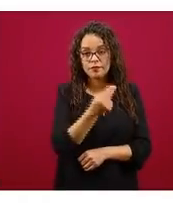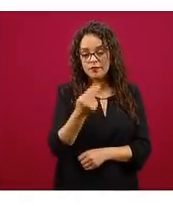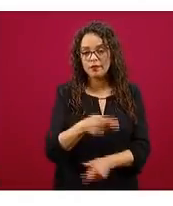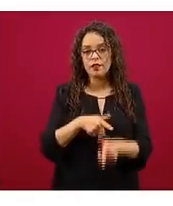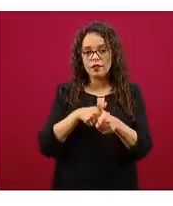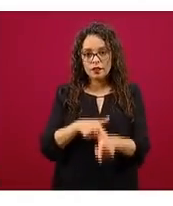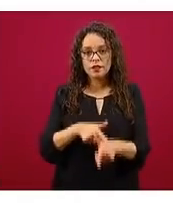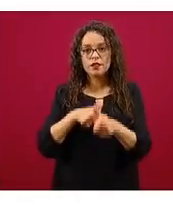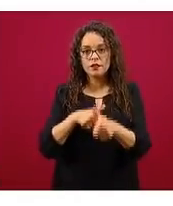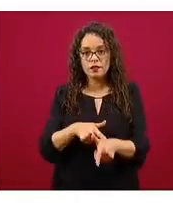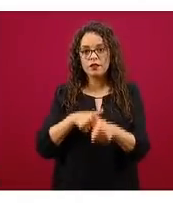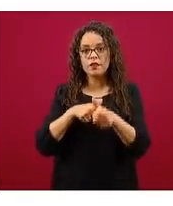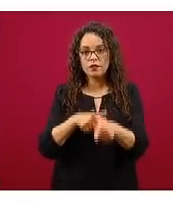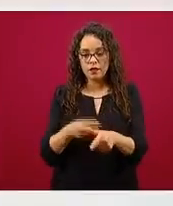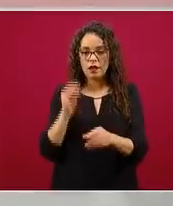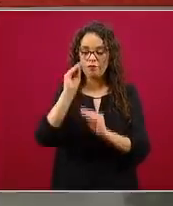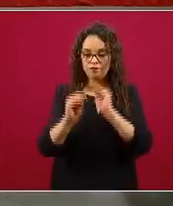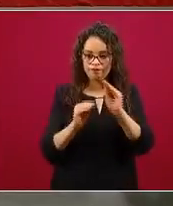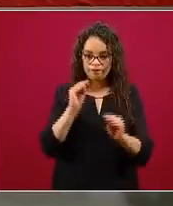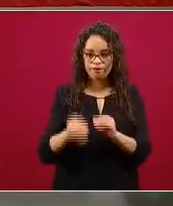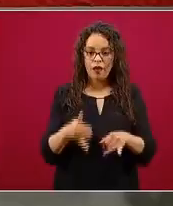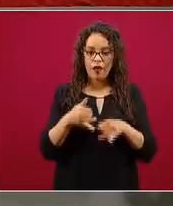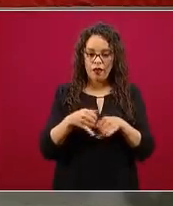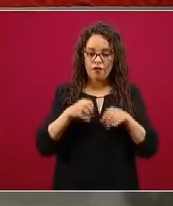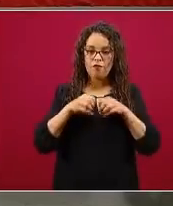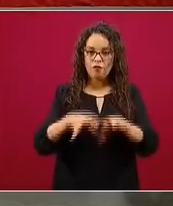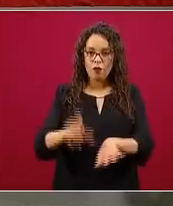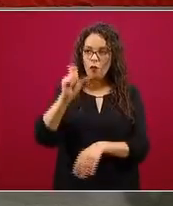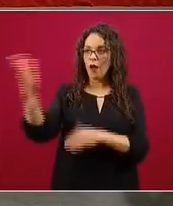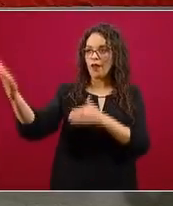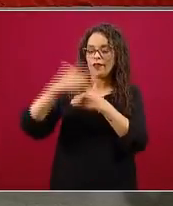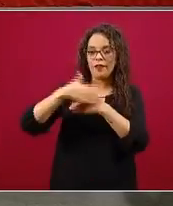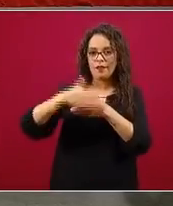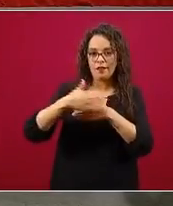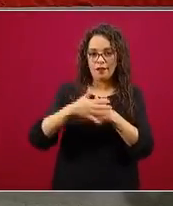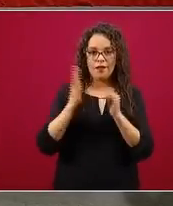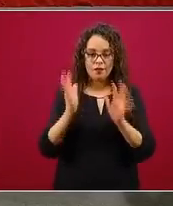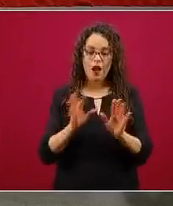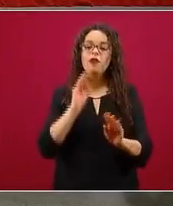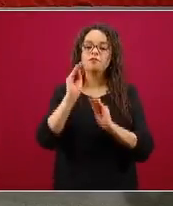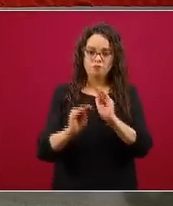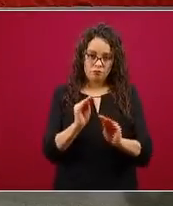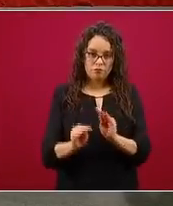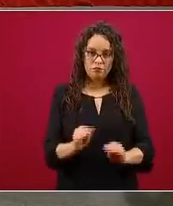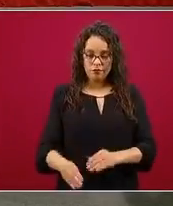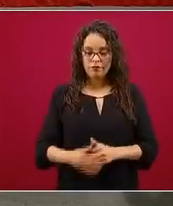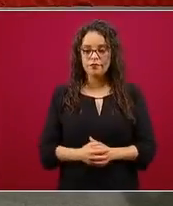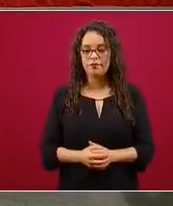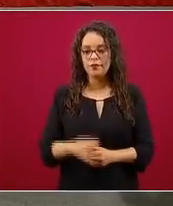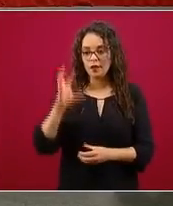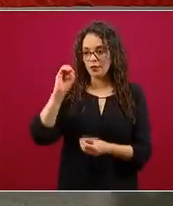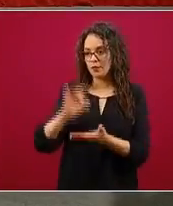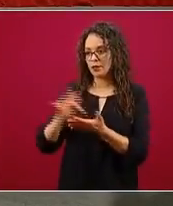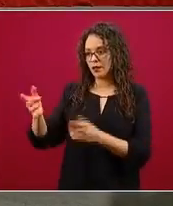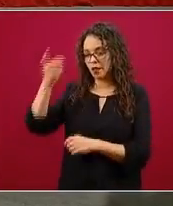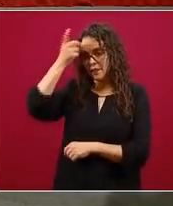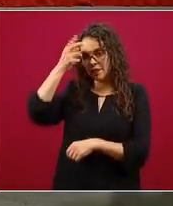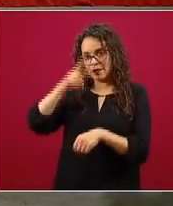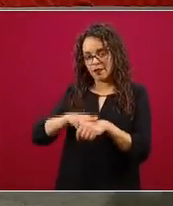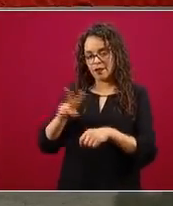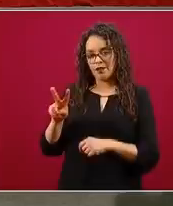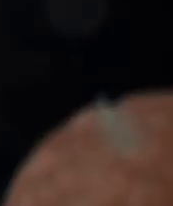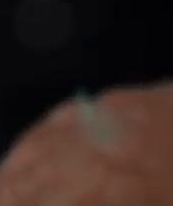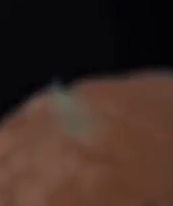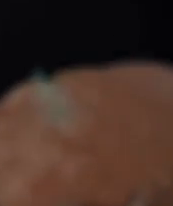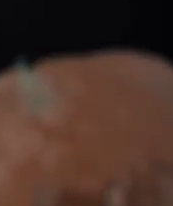información que se genera. Muchas gracias. Muchas gracias, doctor Víctor Hugo Borja, director de prestaciones médicas del